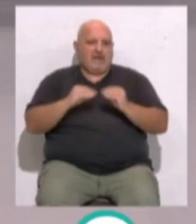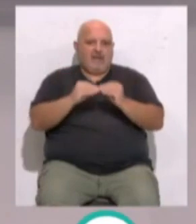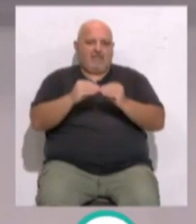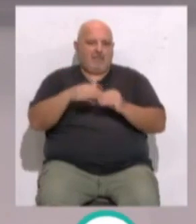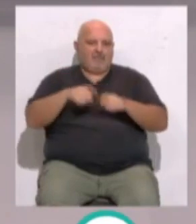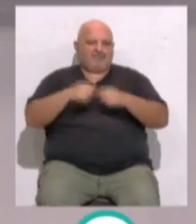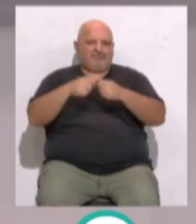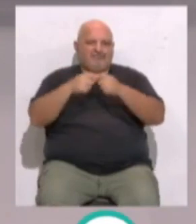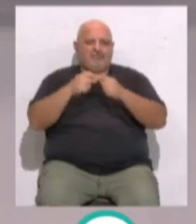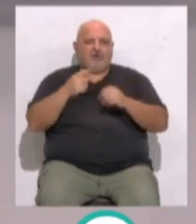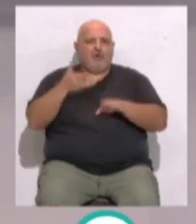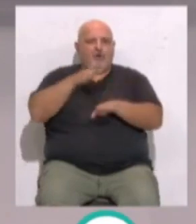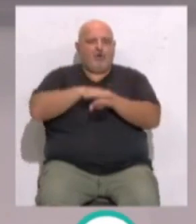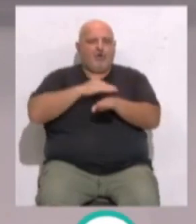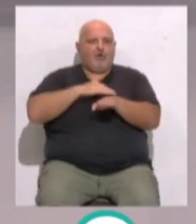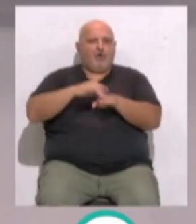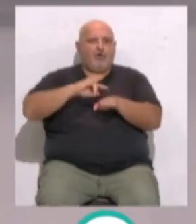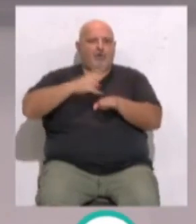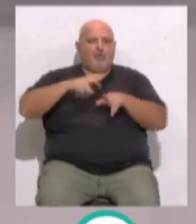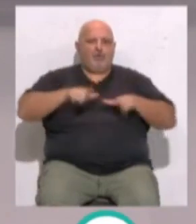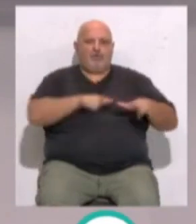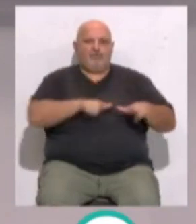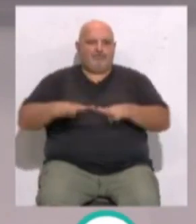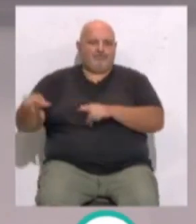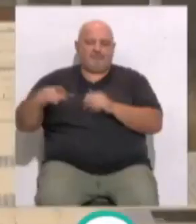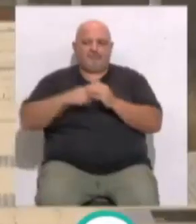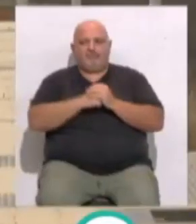finalicen con la colocación del adoquinado apropiado.